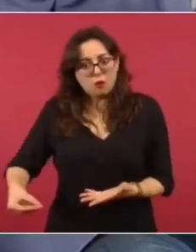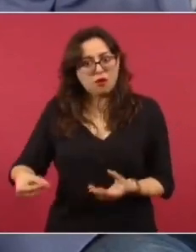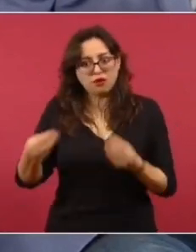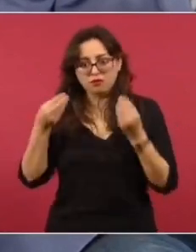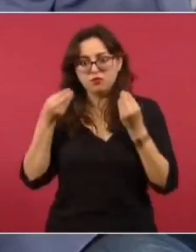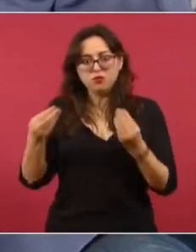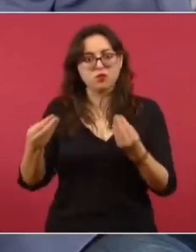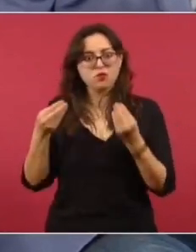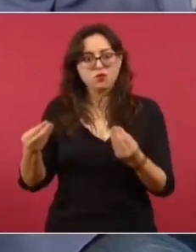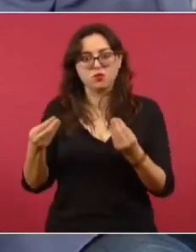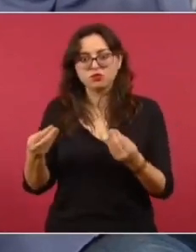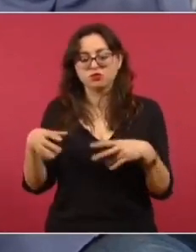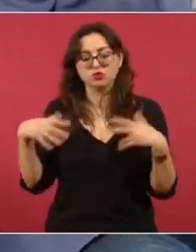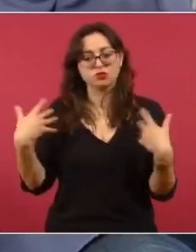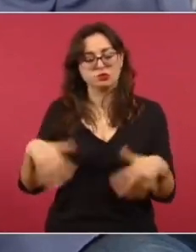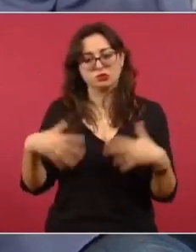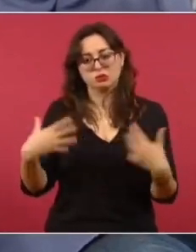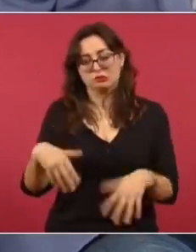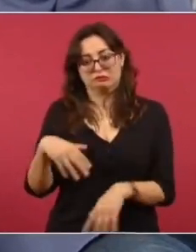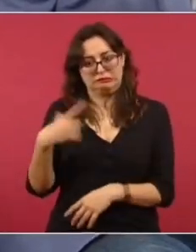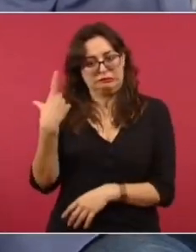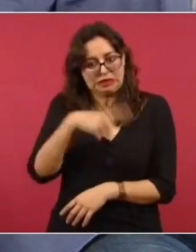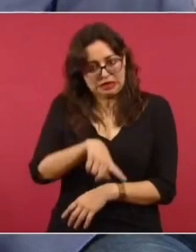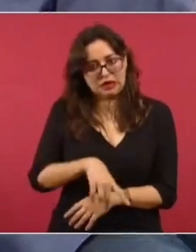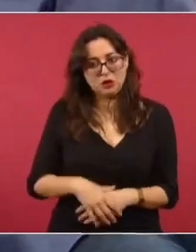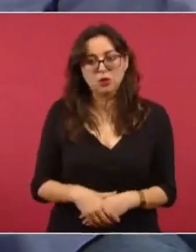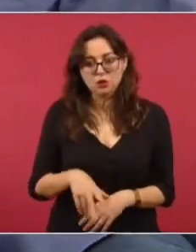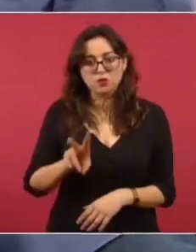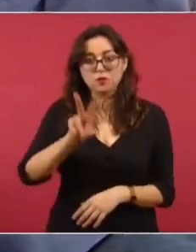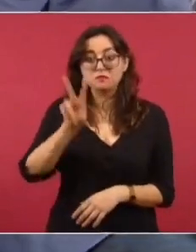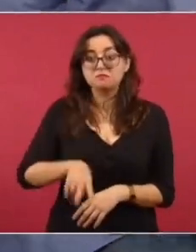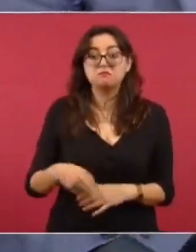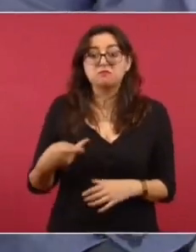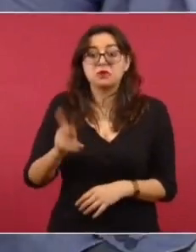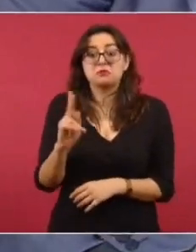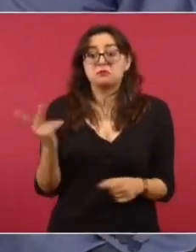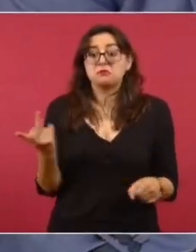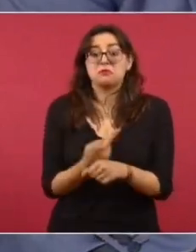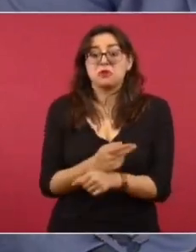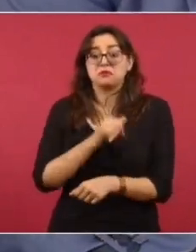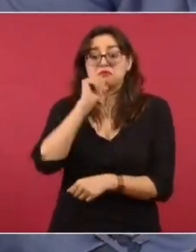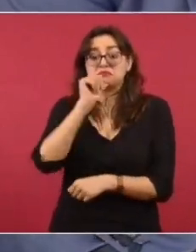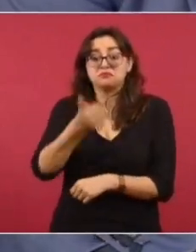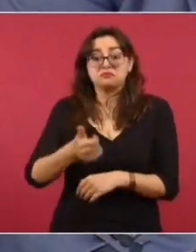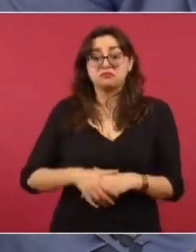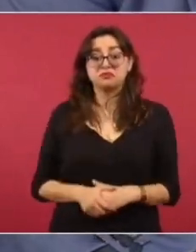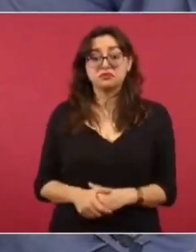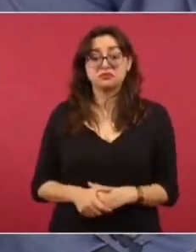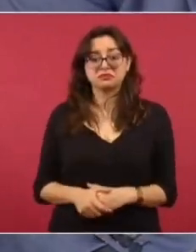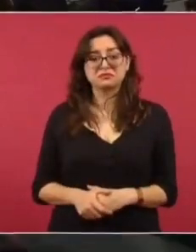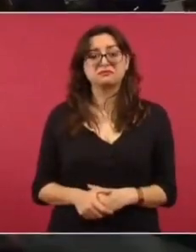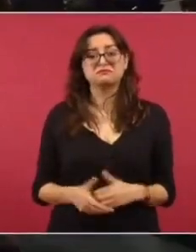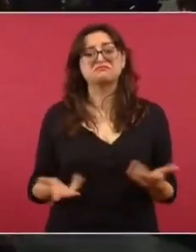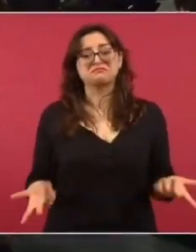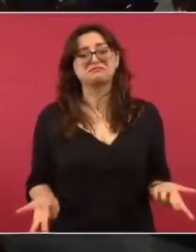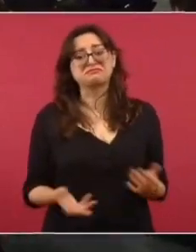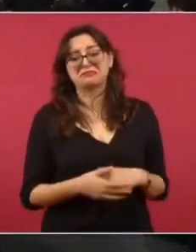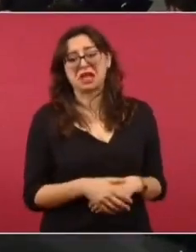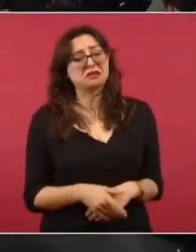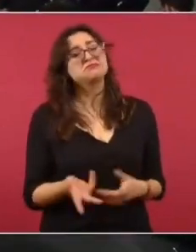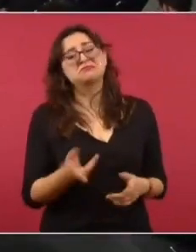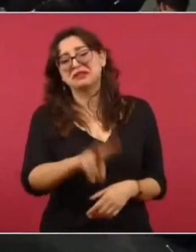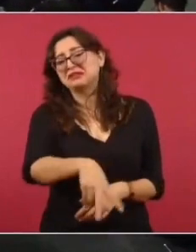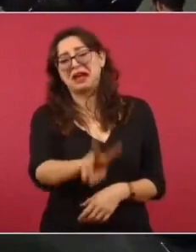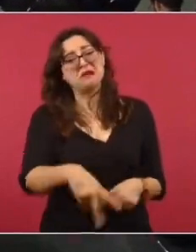...de pena ajena, pero no pasa nada en la universidad de Estanahuac. no, no pasó nada cuando se robó